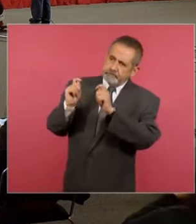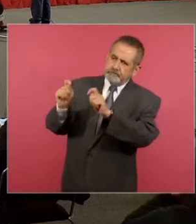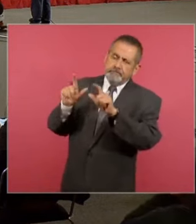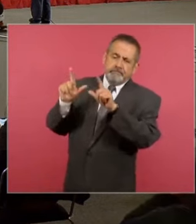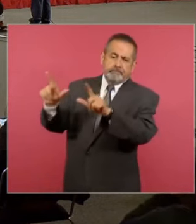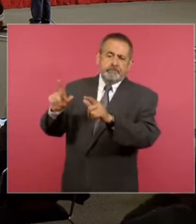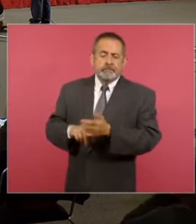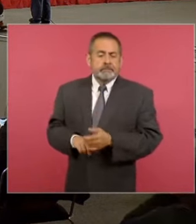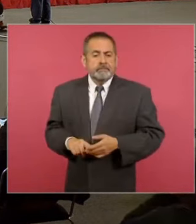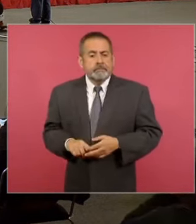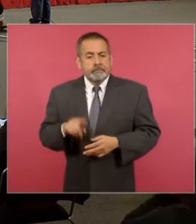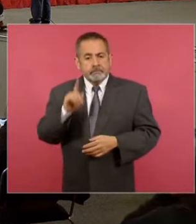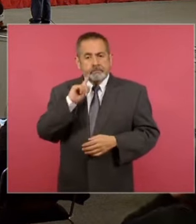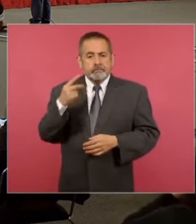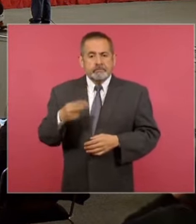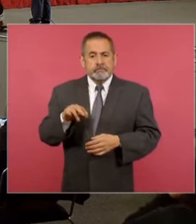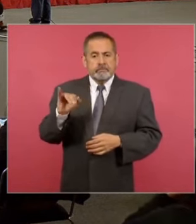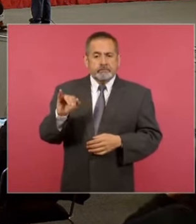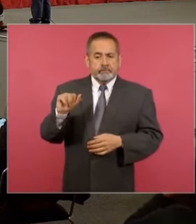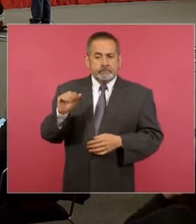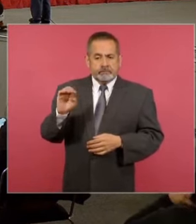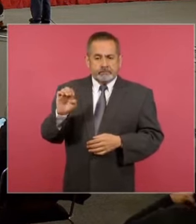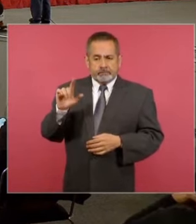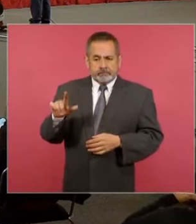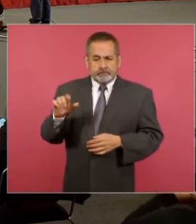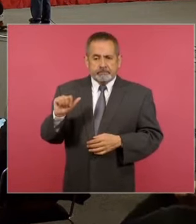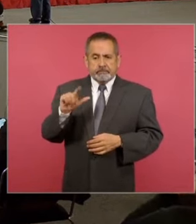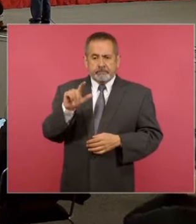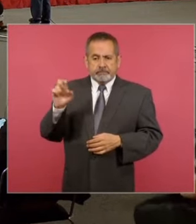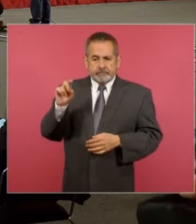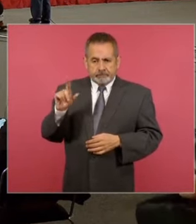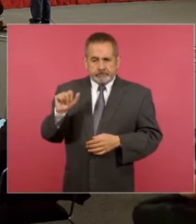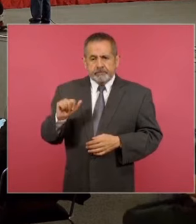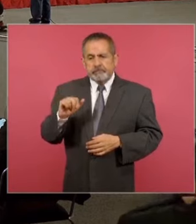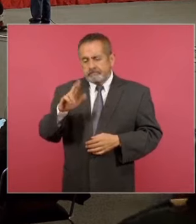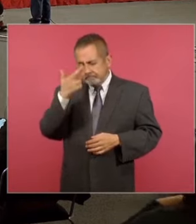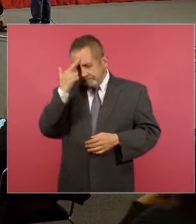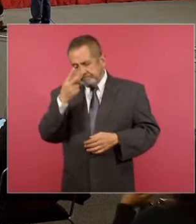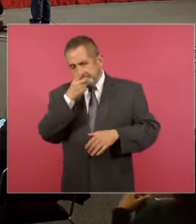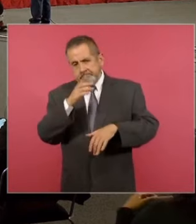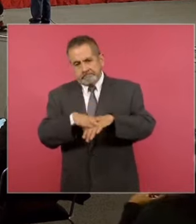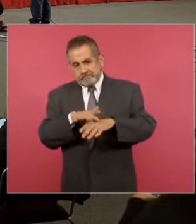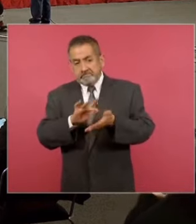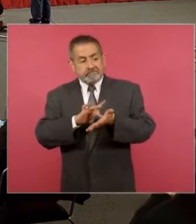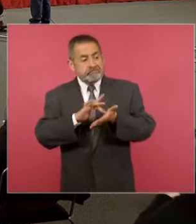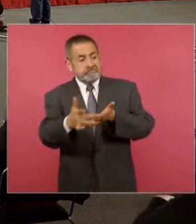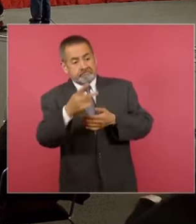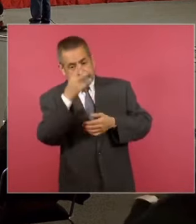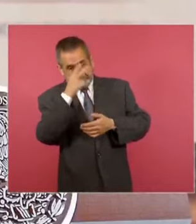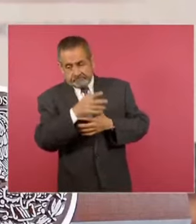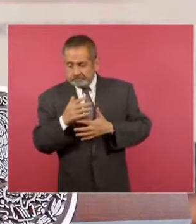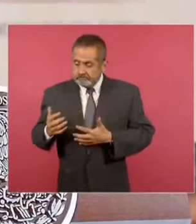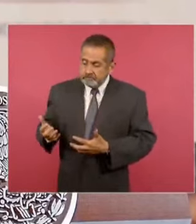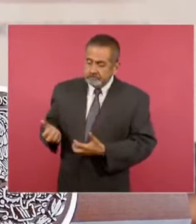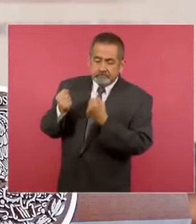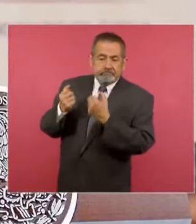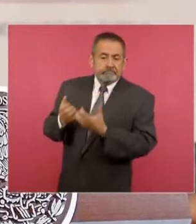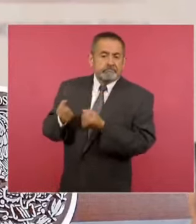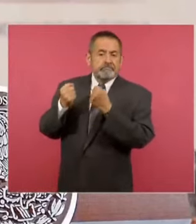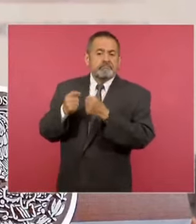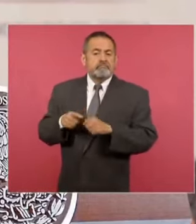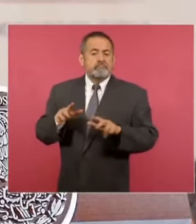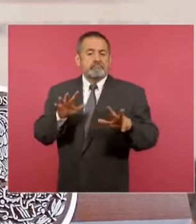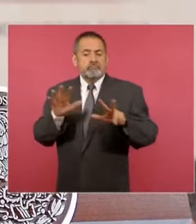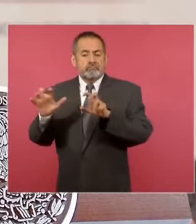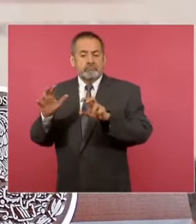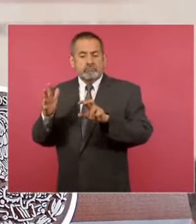recordó que gracias a las acciones de México se salvaron a más de 850 personas